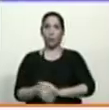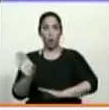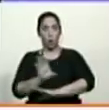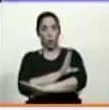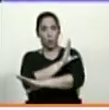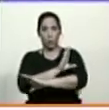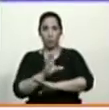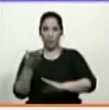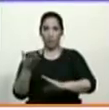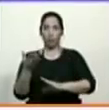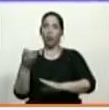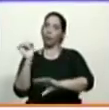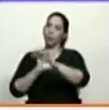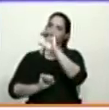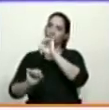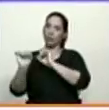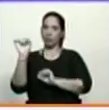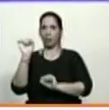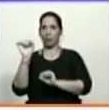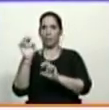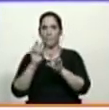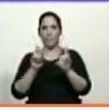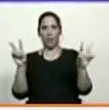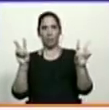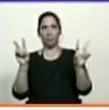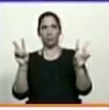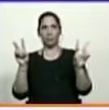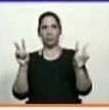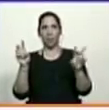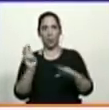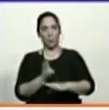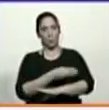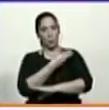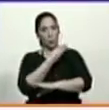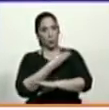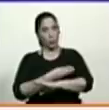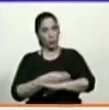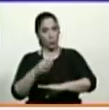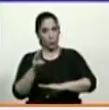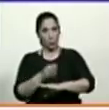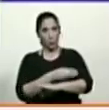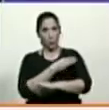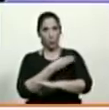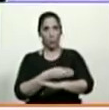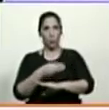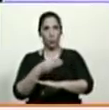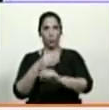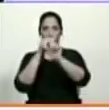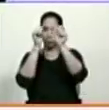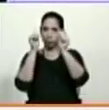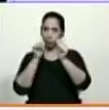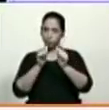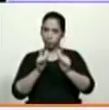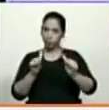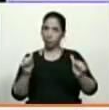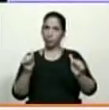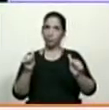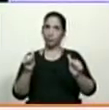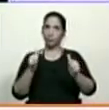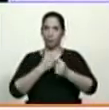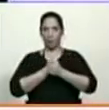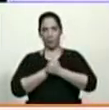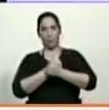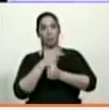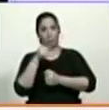defender definitivamente la paz a través de la música, de los artistas, y a través del amor.